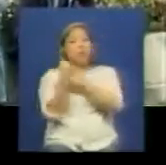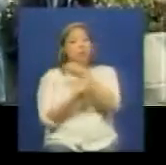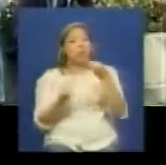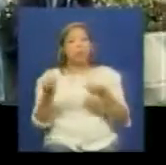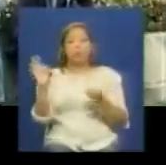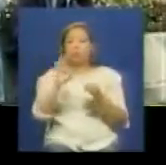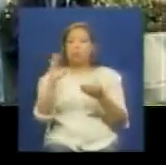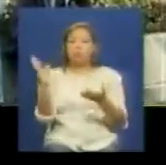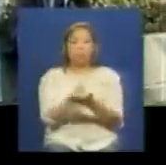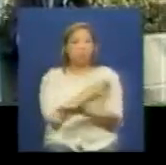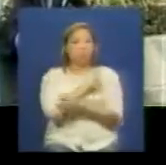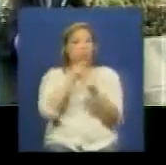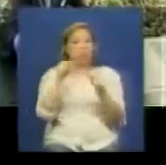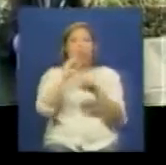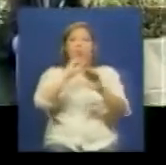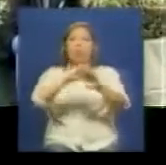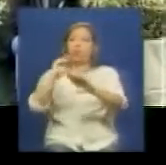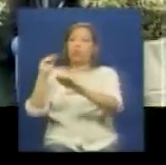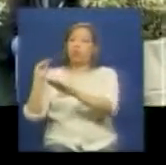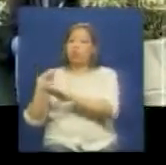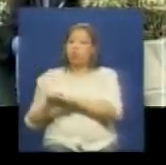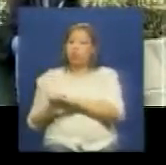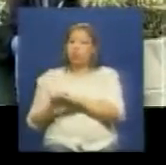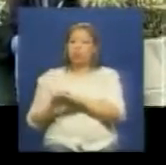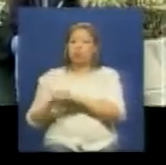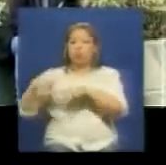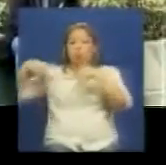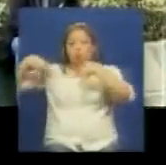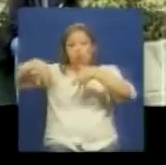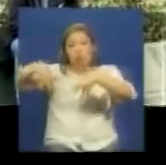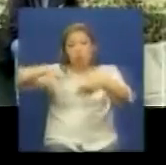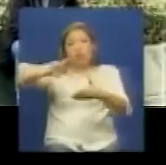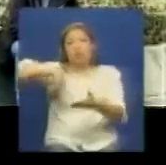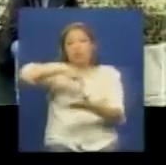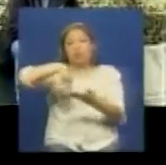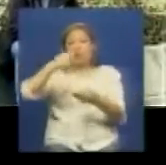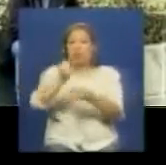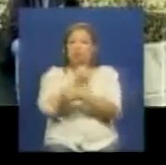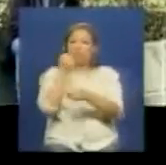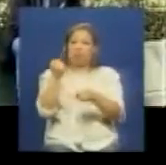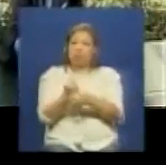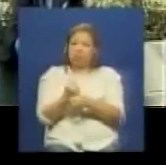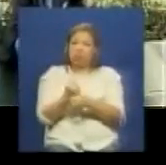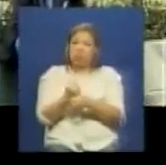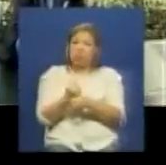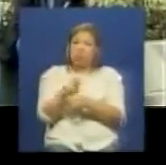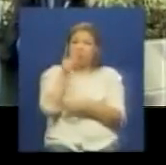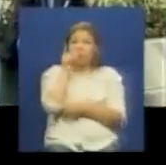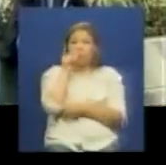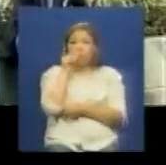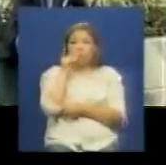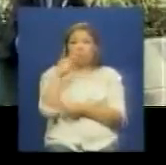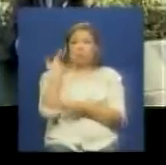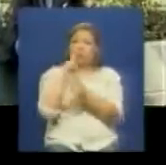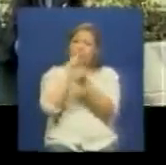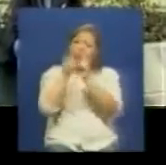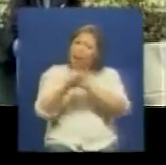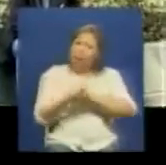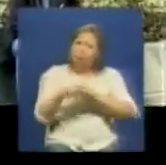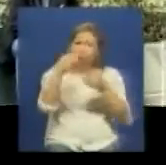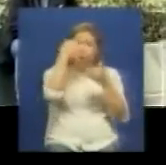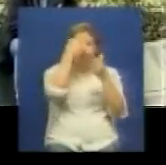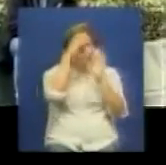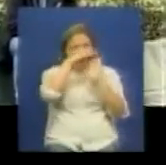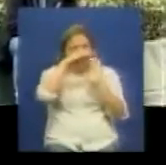convocando a un movimiento nacional de trabajadores clasistas que dé las transformaciones